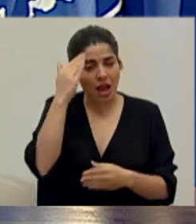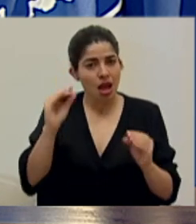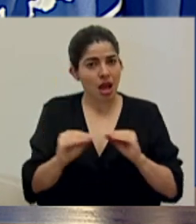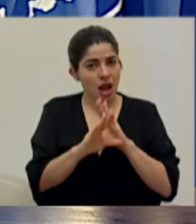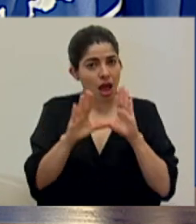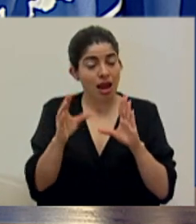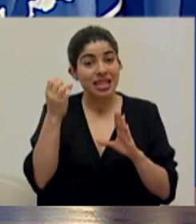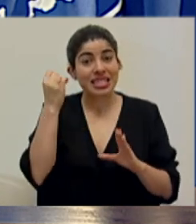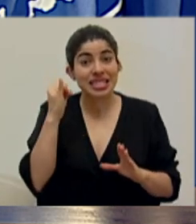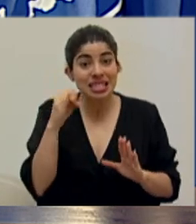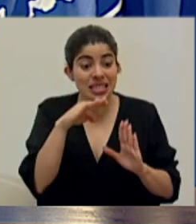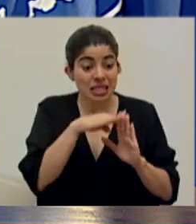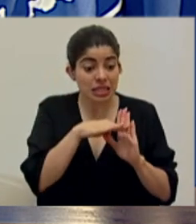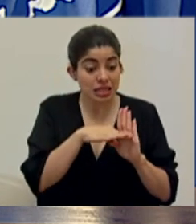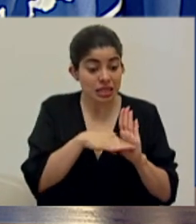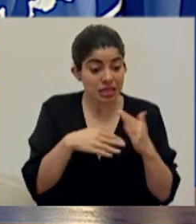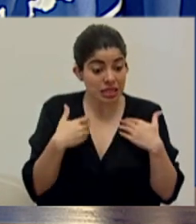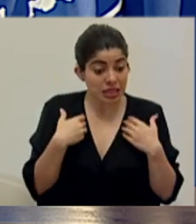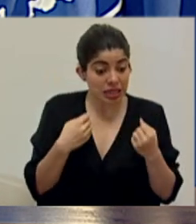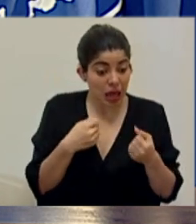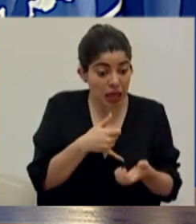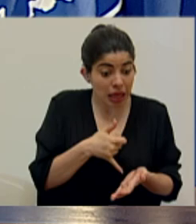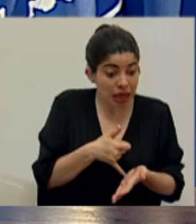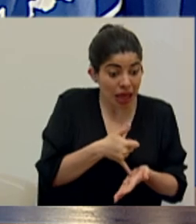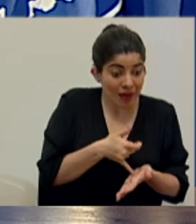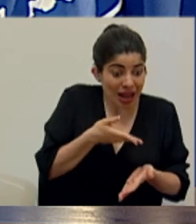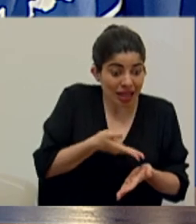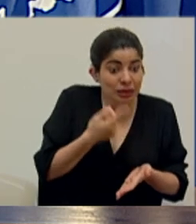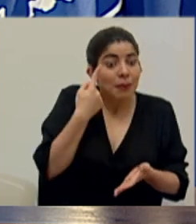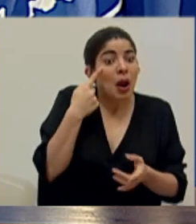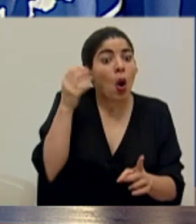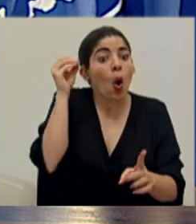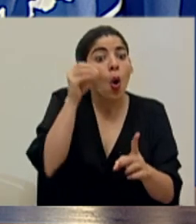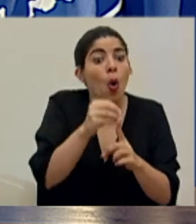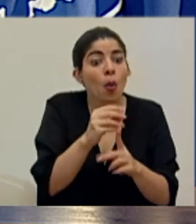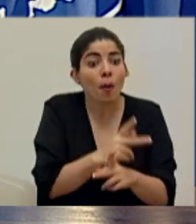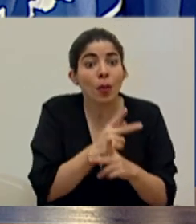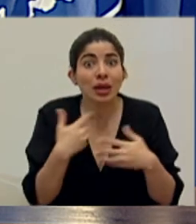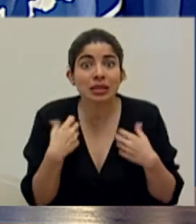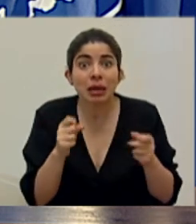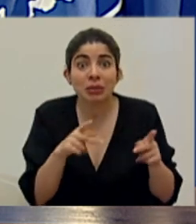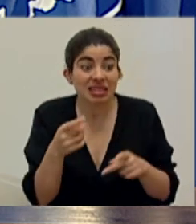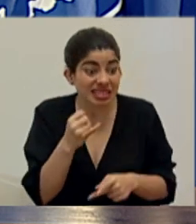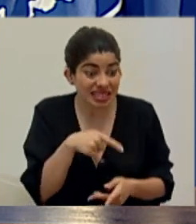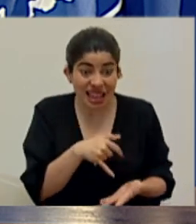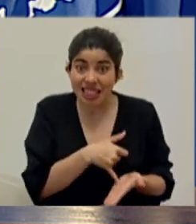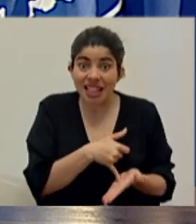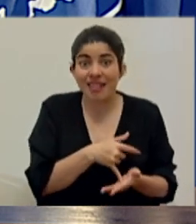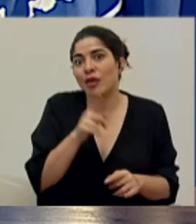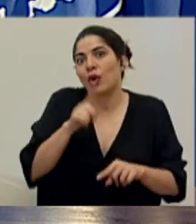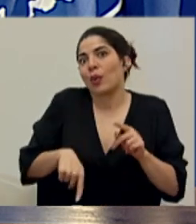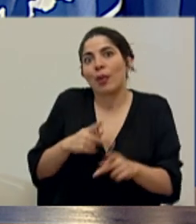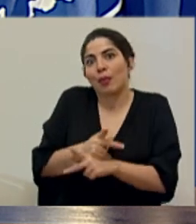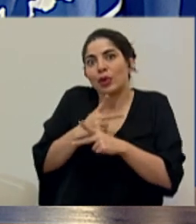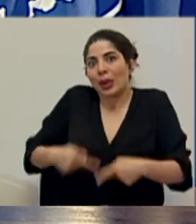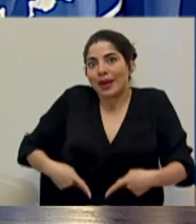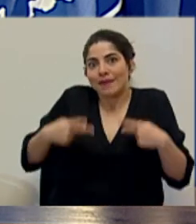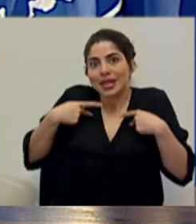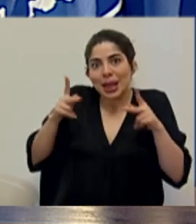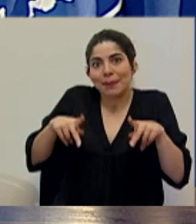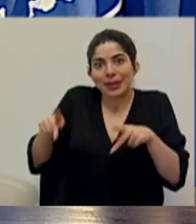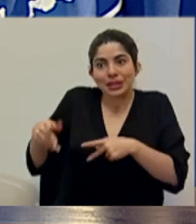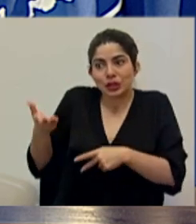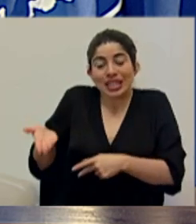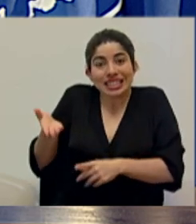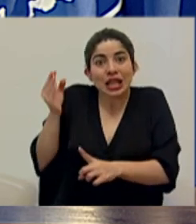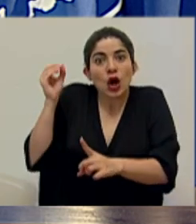las medidas sanitarias con las cuales protegemos la salud de las personas, entonces no se va a poder proteger la vida de la gente, que